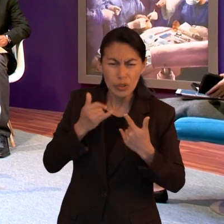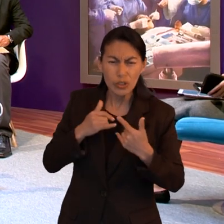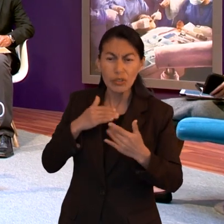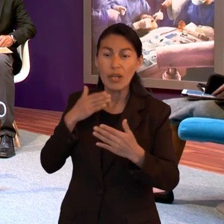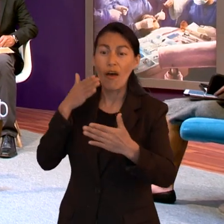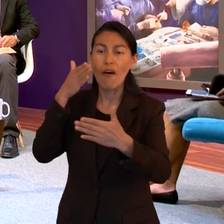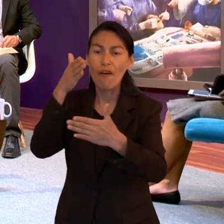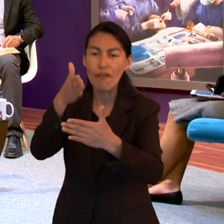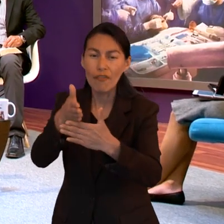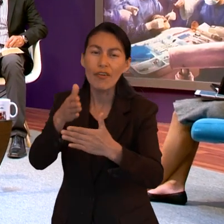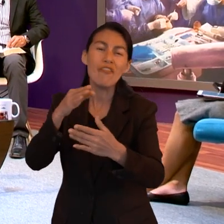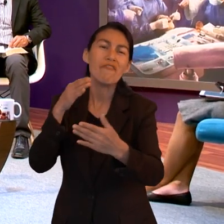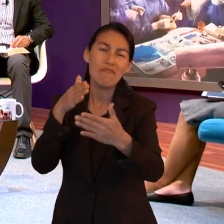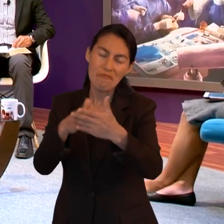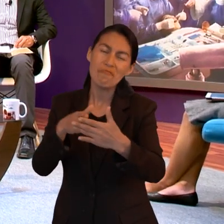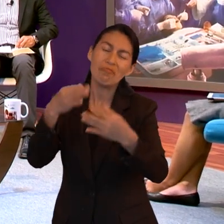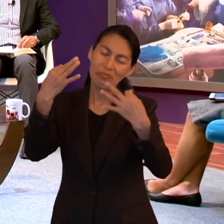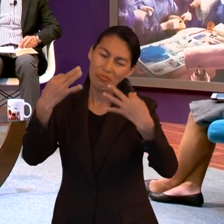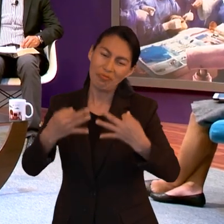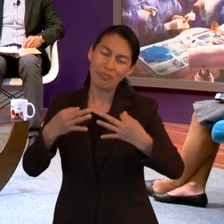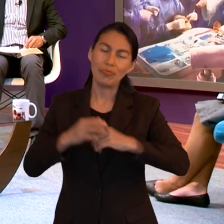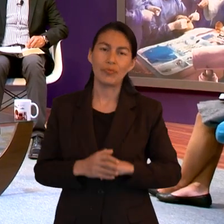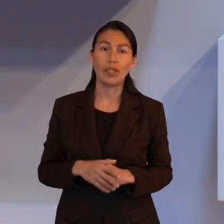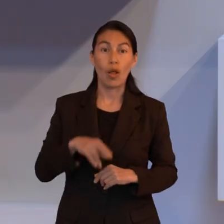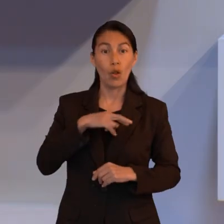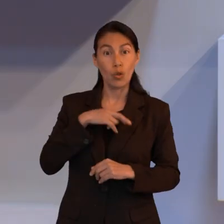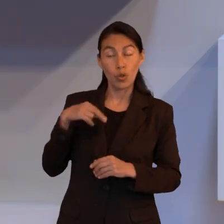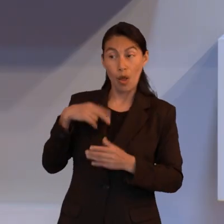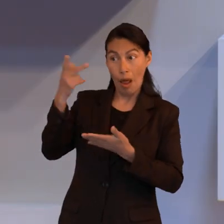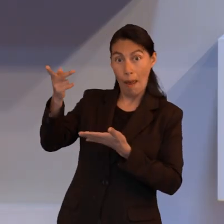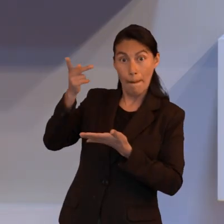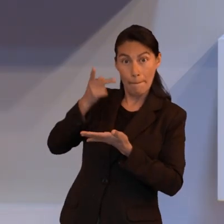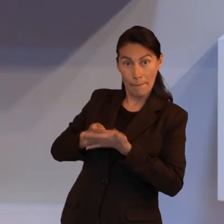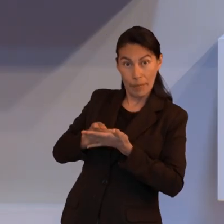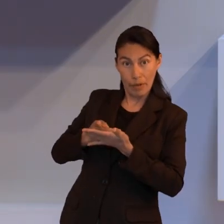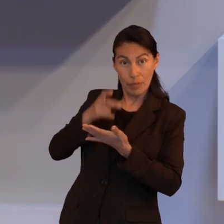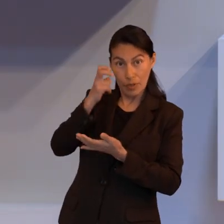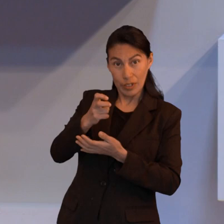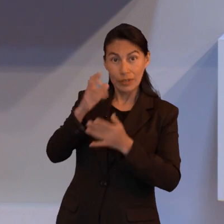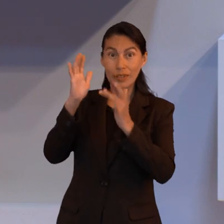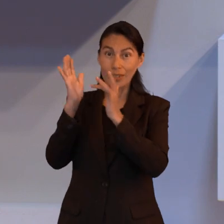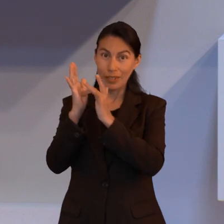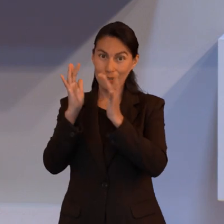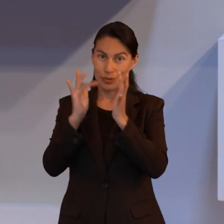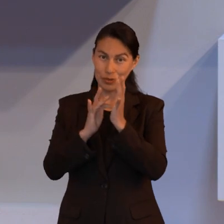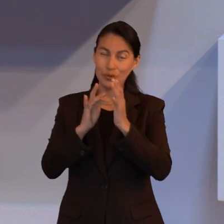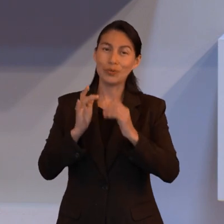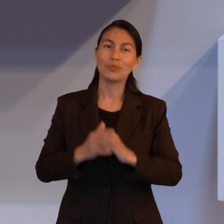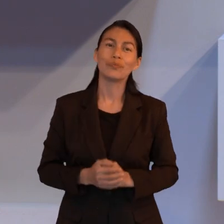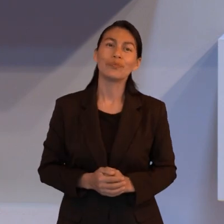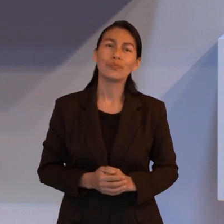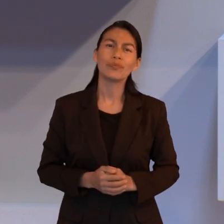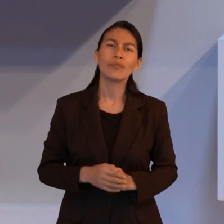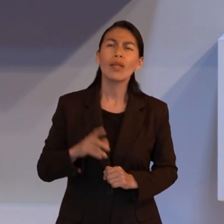podemos tener una recompensa. En este caso, nuestra recompensa es Jesús. Sin embargo,